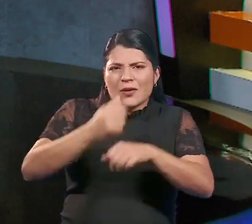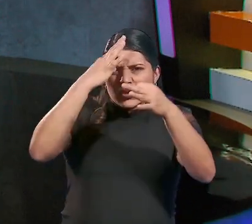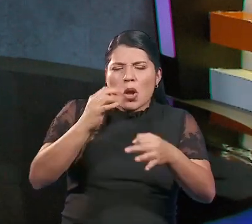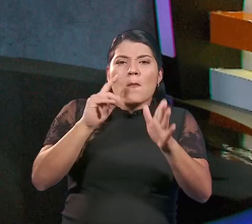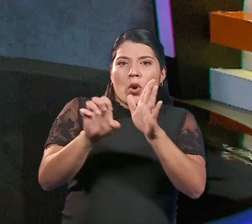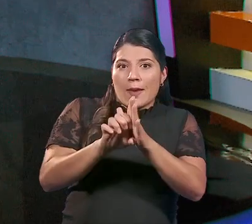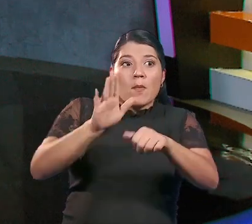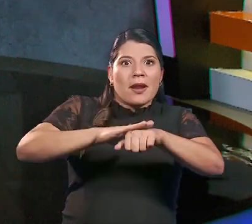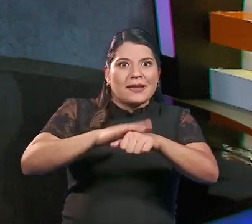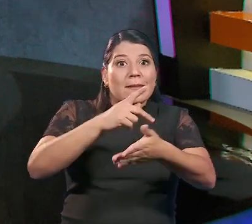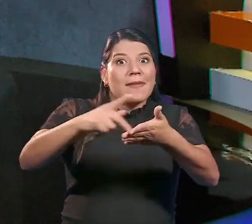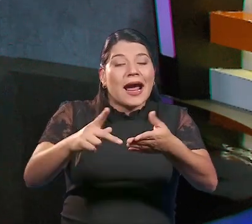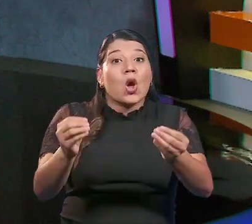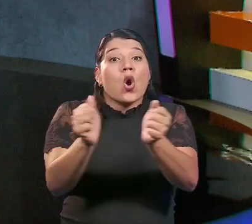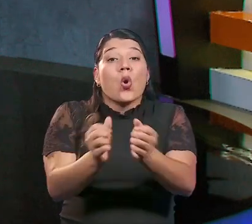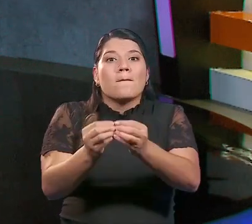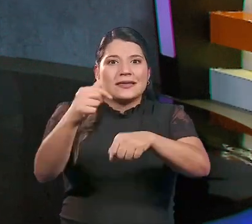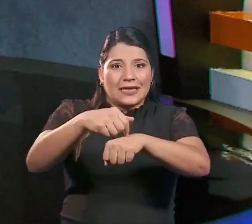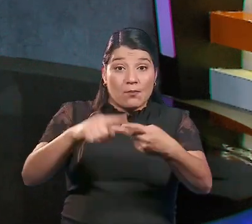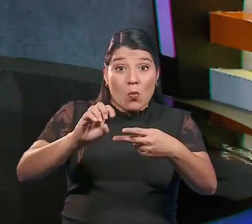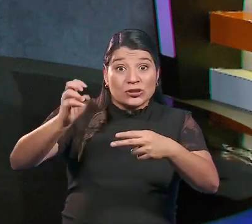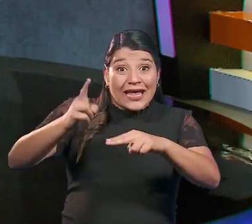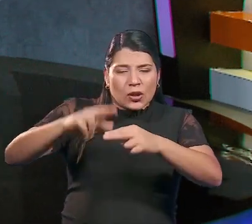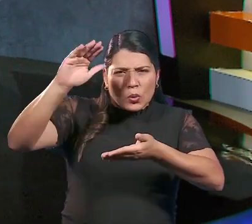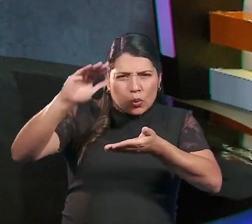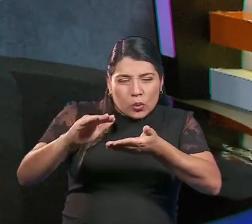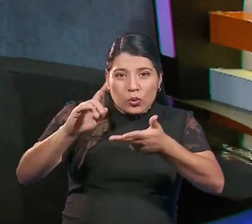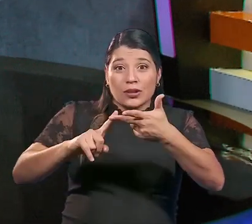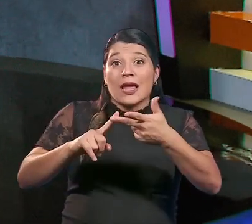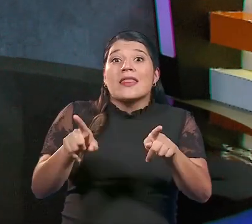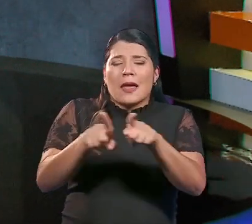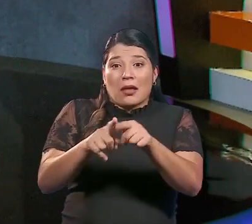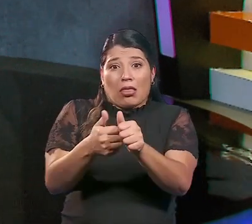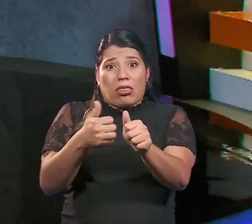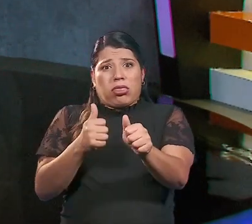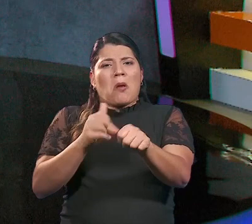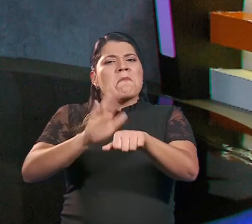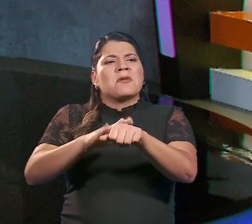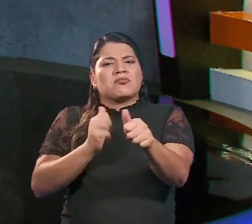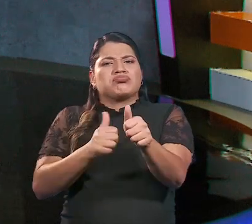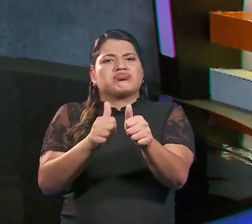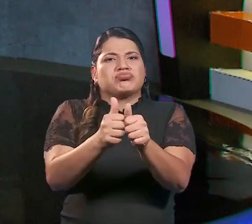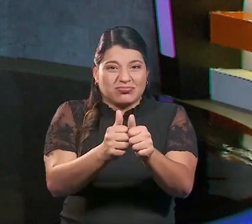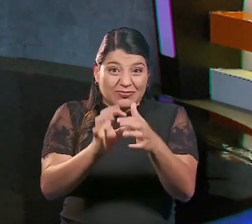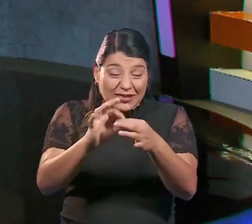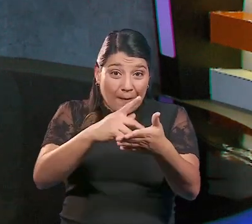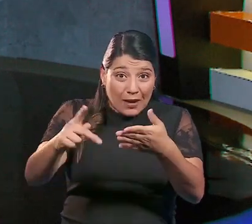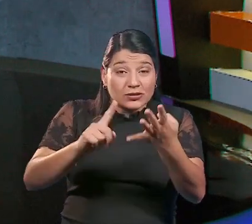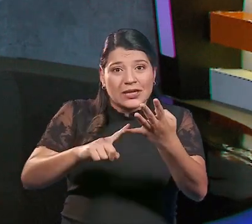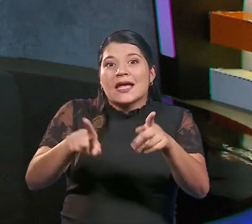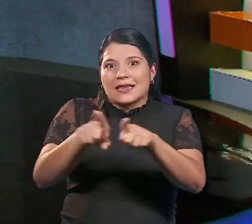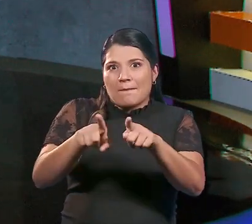ser parte de la solución, estableciendo medidas como ampliación de plazos, reducción de tasas de interés, aplicación de